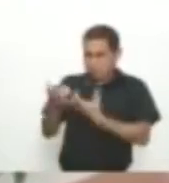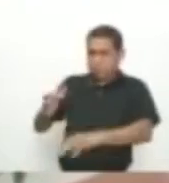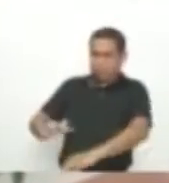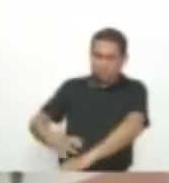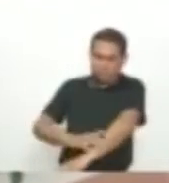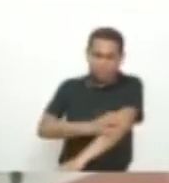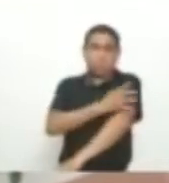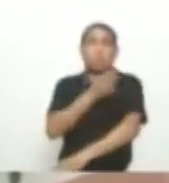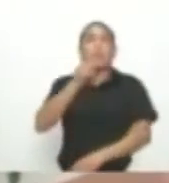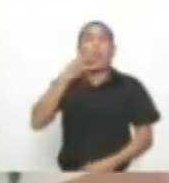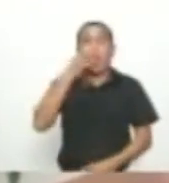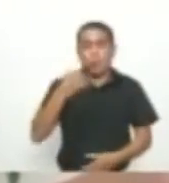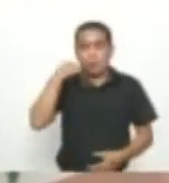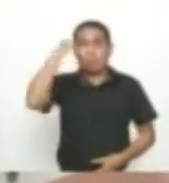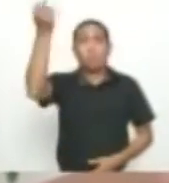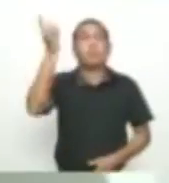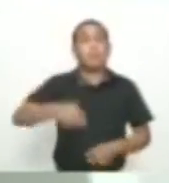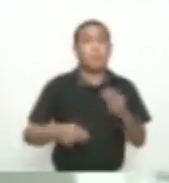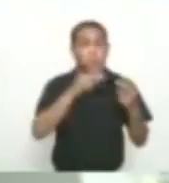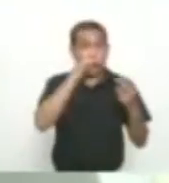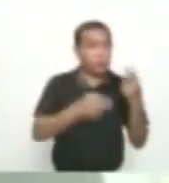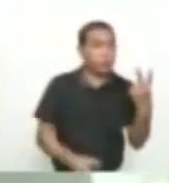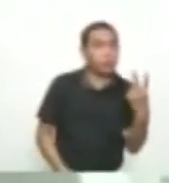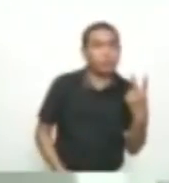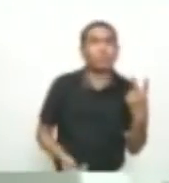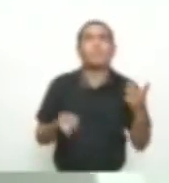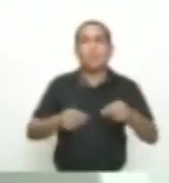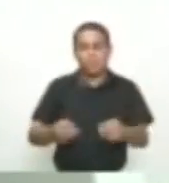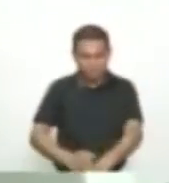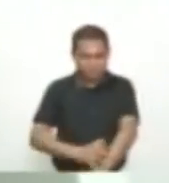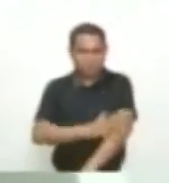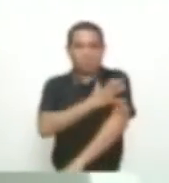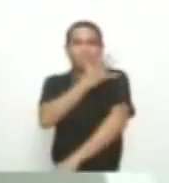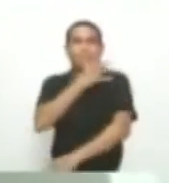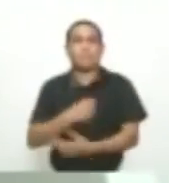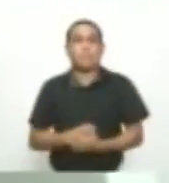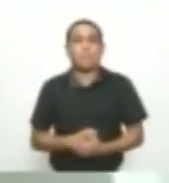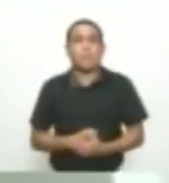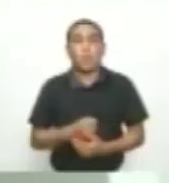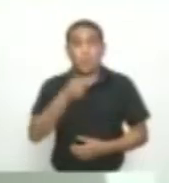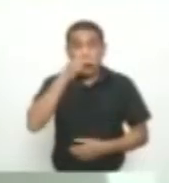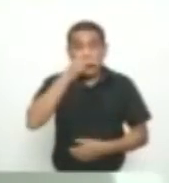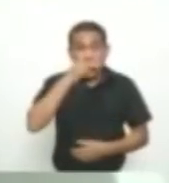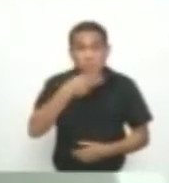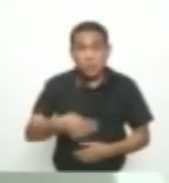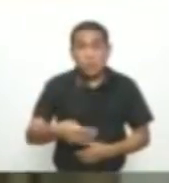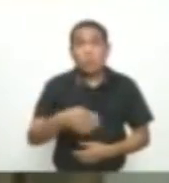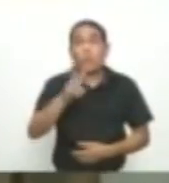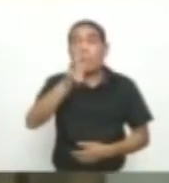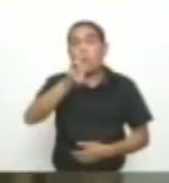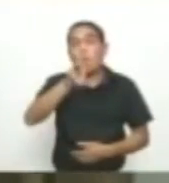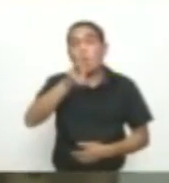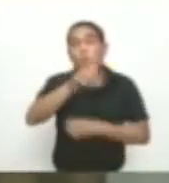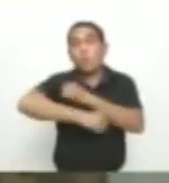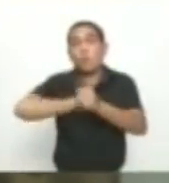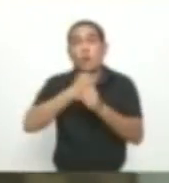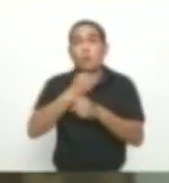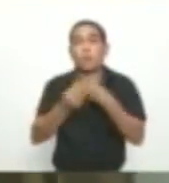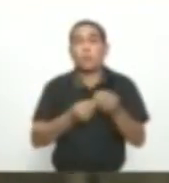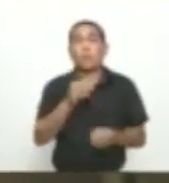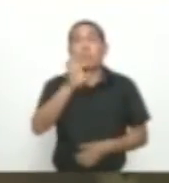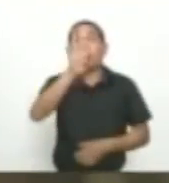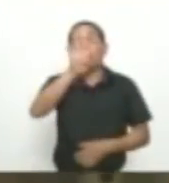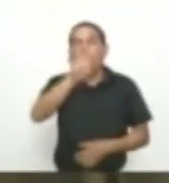niños Y un adulto De igual manera Según el parte médico El otro niño De 8 años Que resultó quemado Presenta un